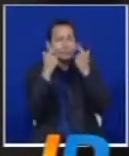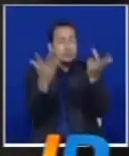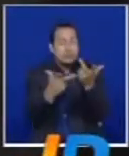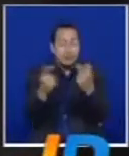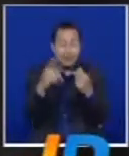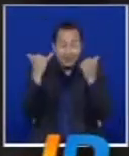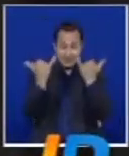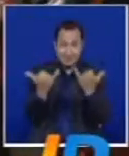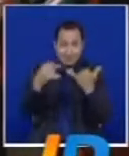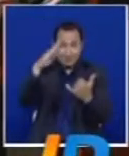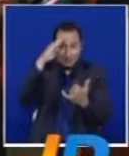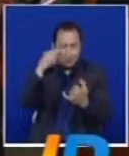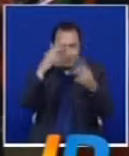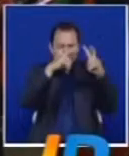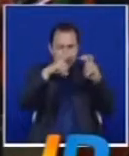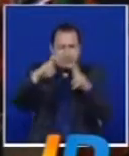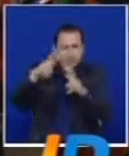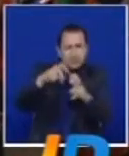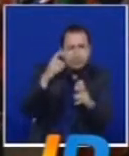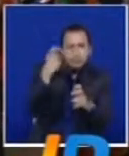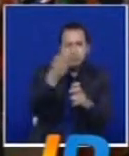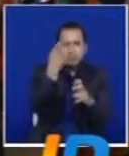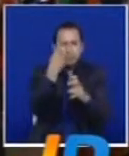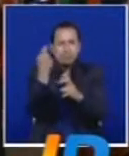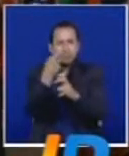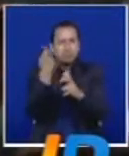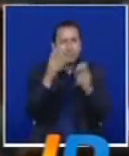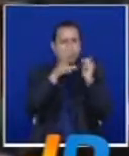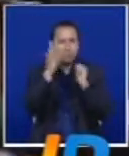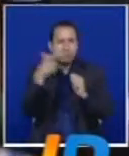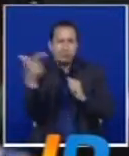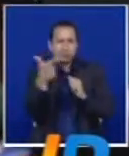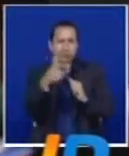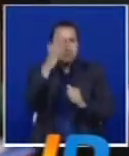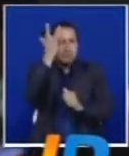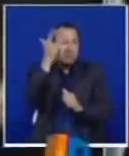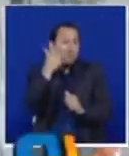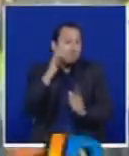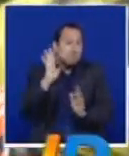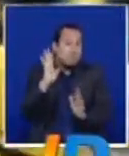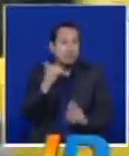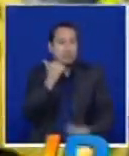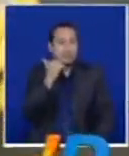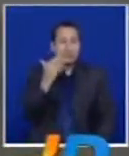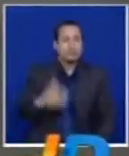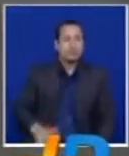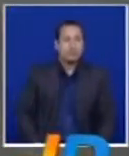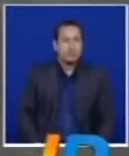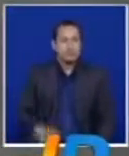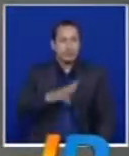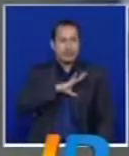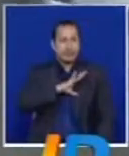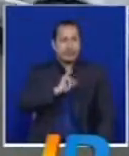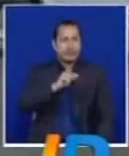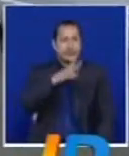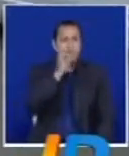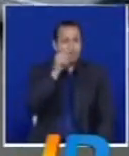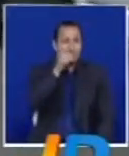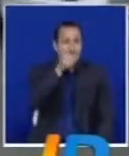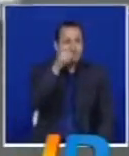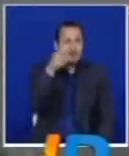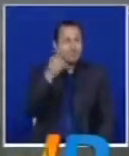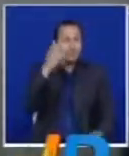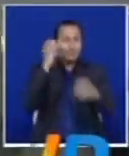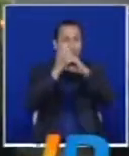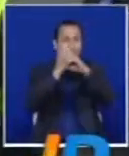exhaustiva investigación para dar con el paradero de los agresores, así como los móviles de esta masacre. En Cali, este hombre anunció al interior de un bus